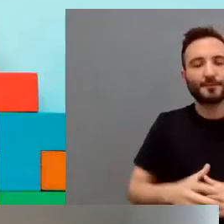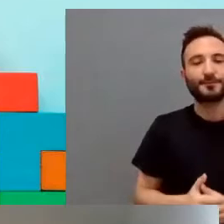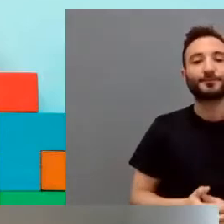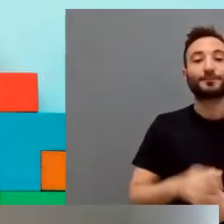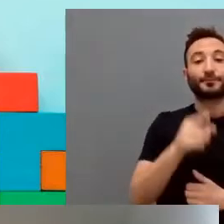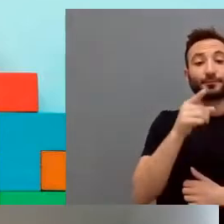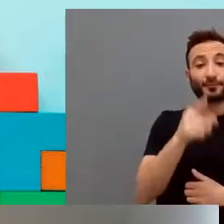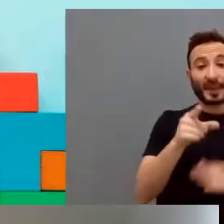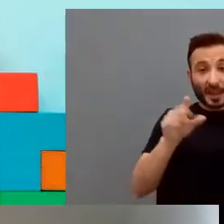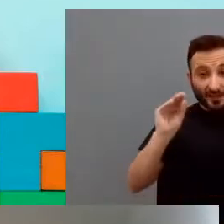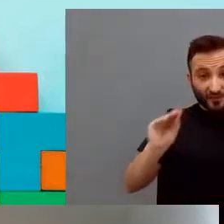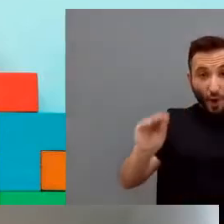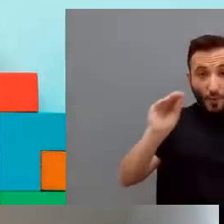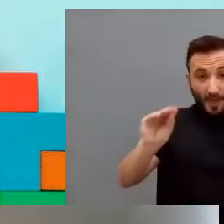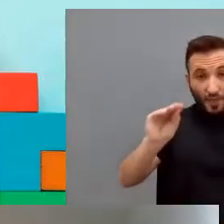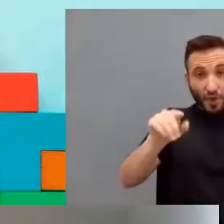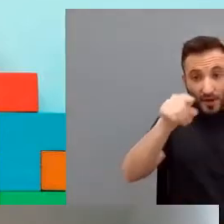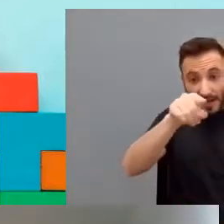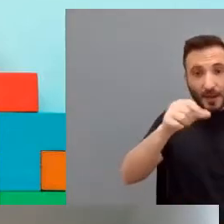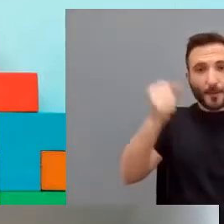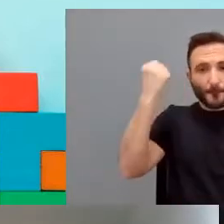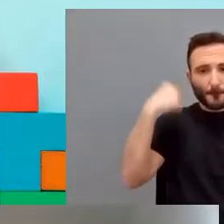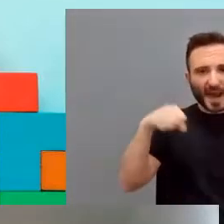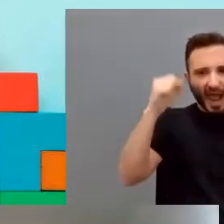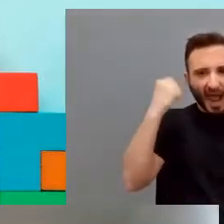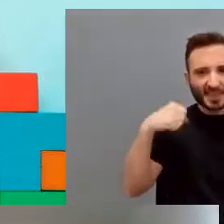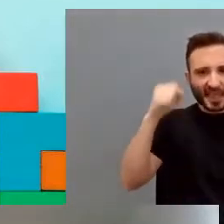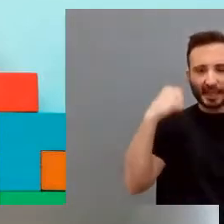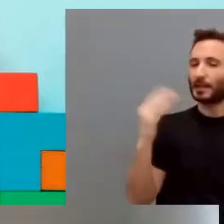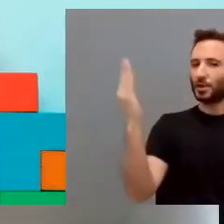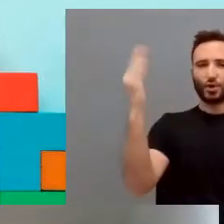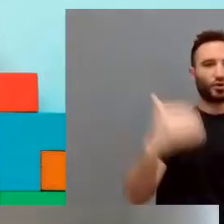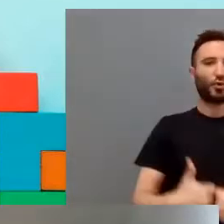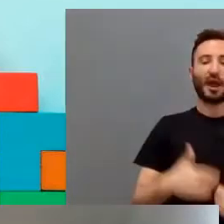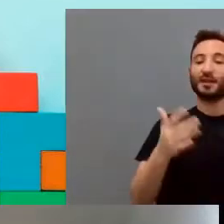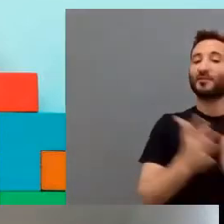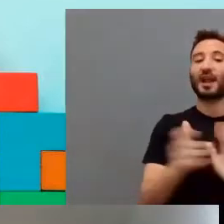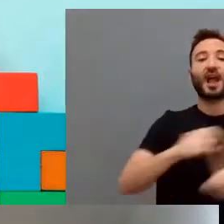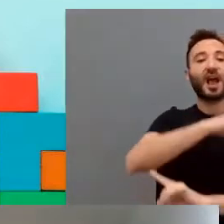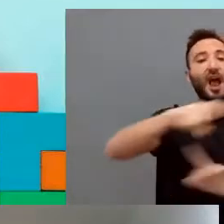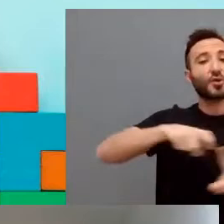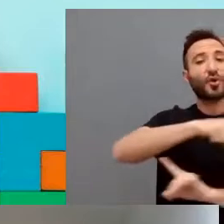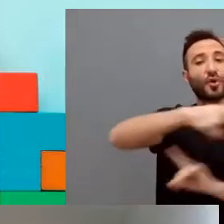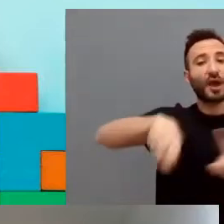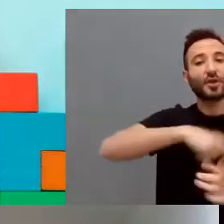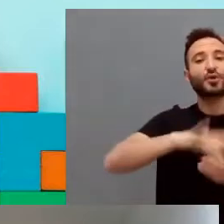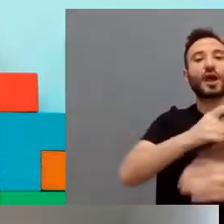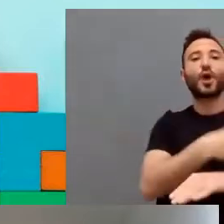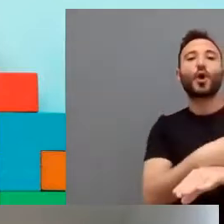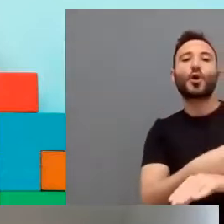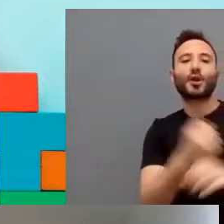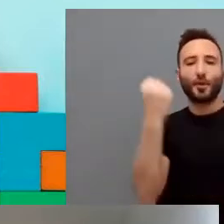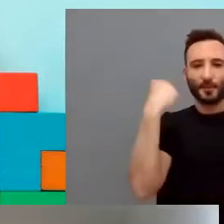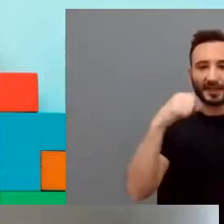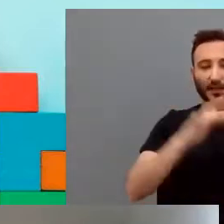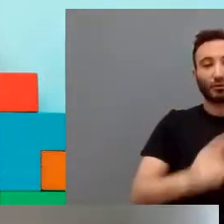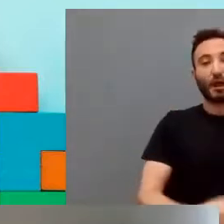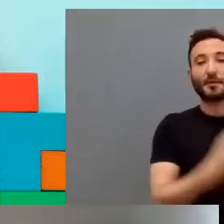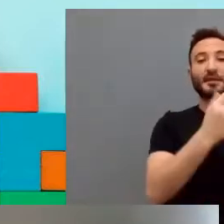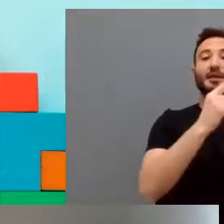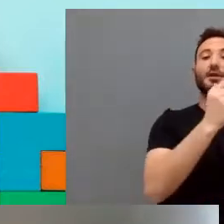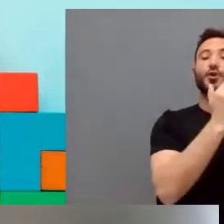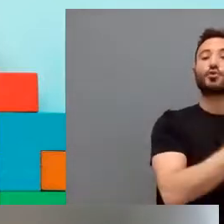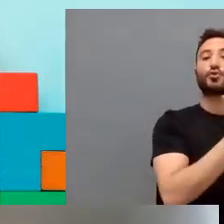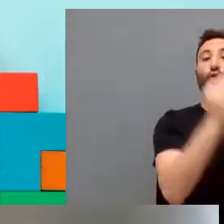La formación no tiene sus prácticas. Todos los años, cada año, tiene sus horas de prácticas, algunas veces a lo largo del curso y otras,